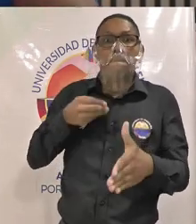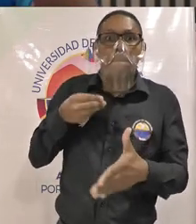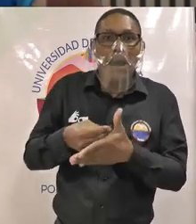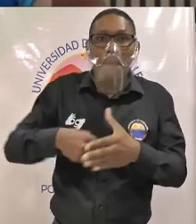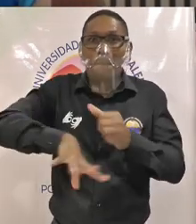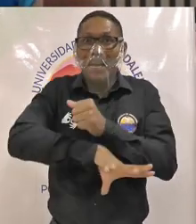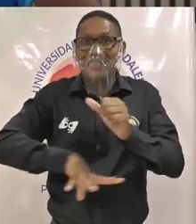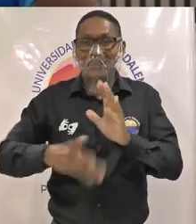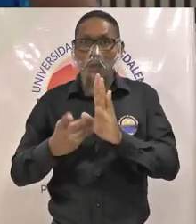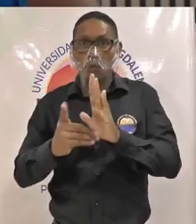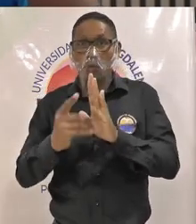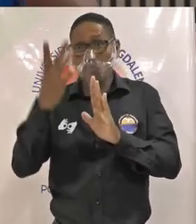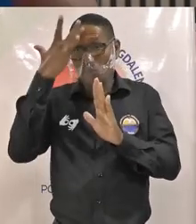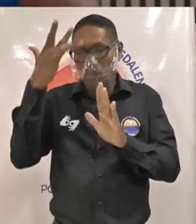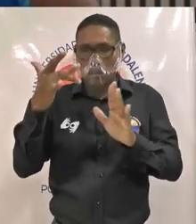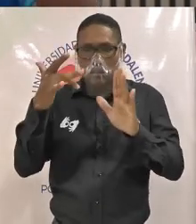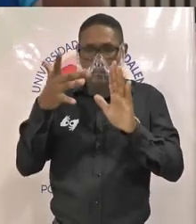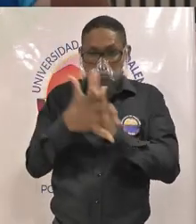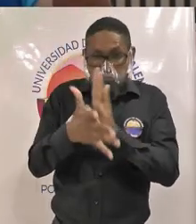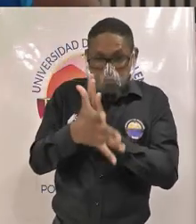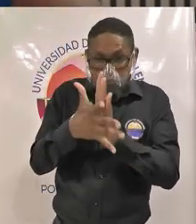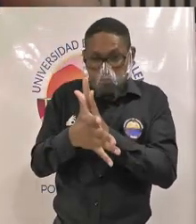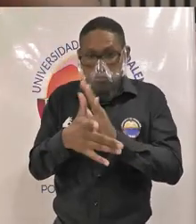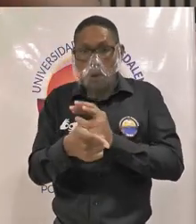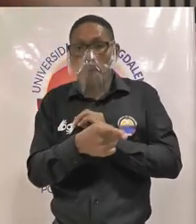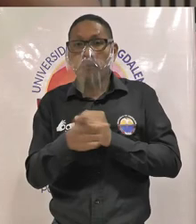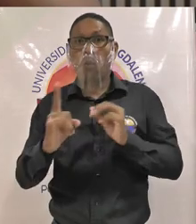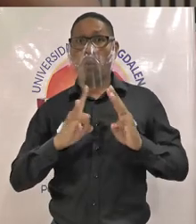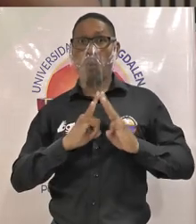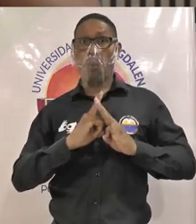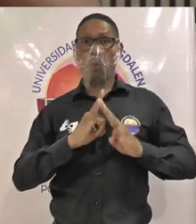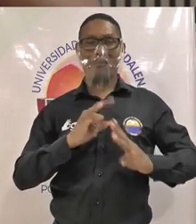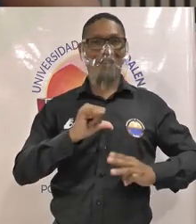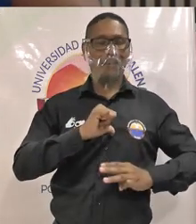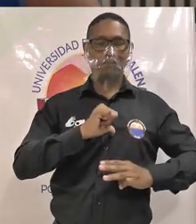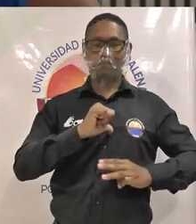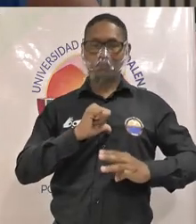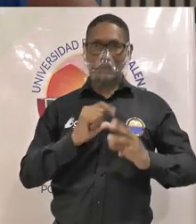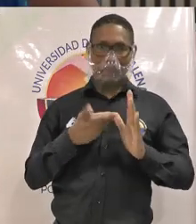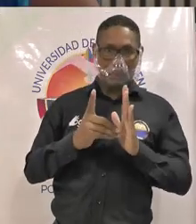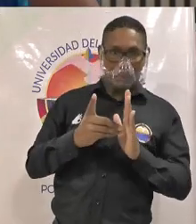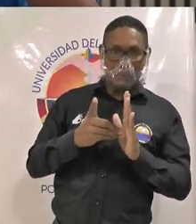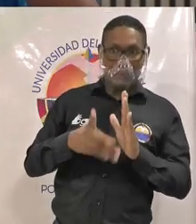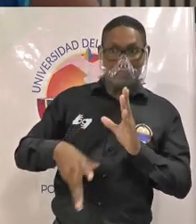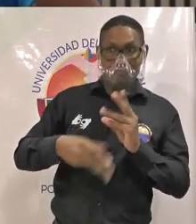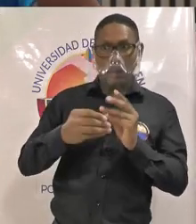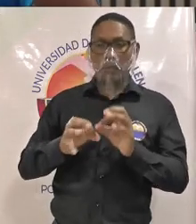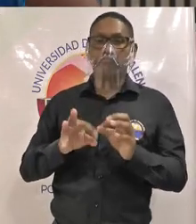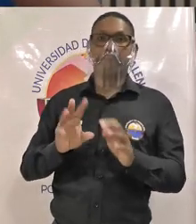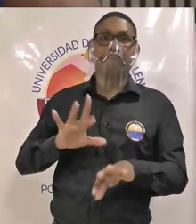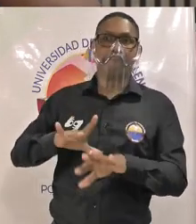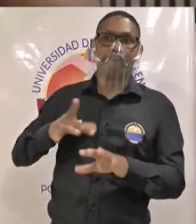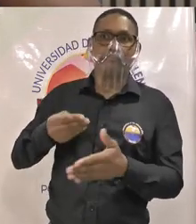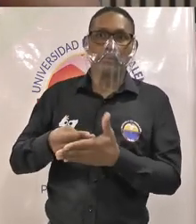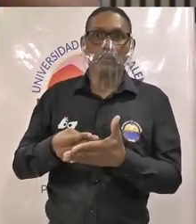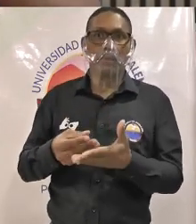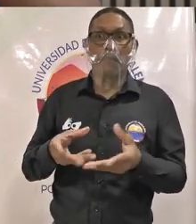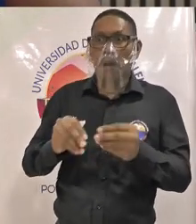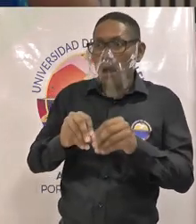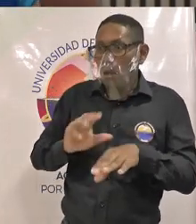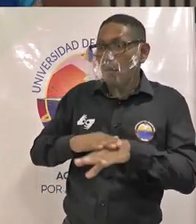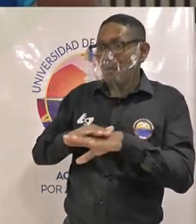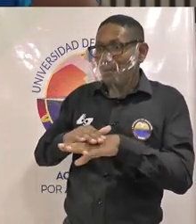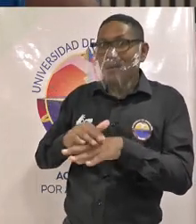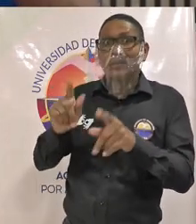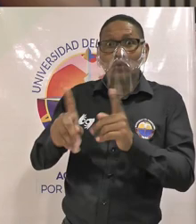información que se requiere no está en la base de datos de la universidad pero de igual manera tenemos que promover incentivos económicos a